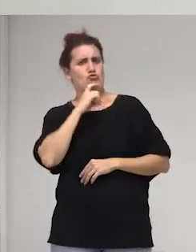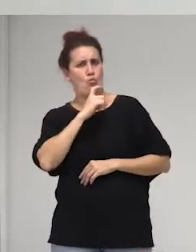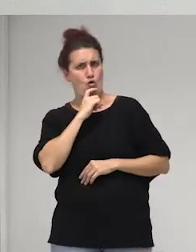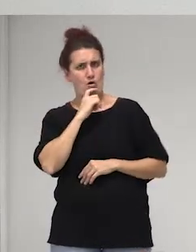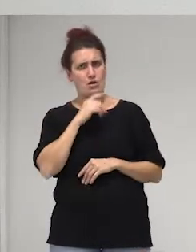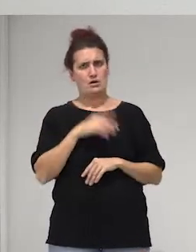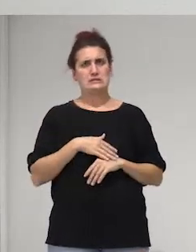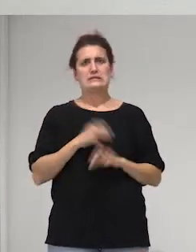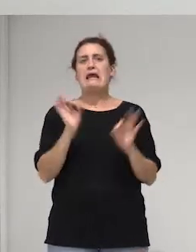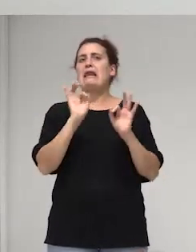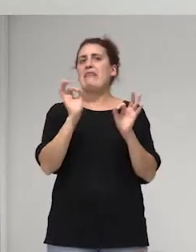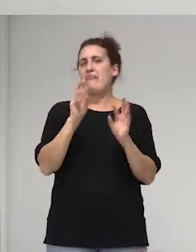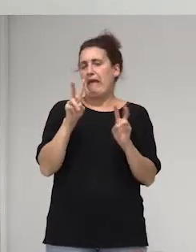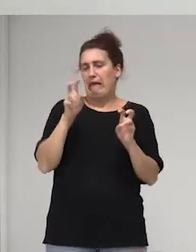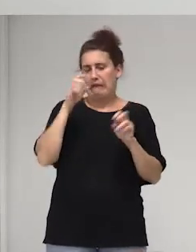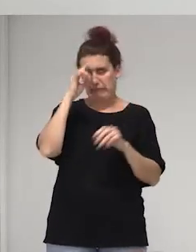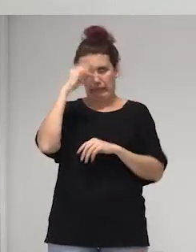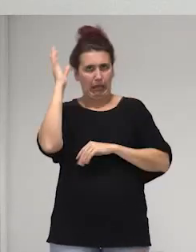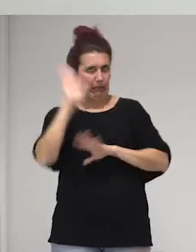envidiarles